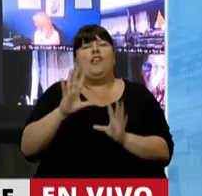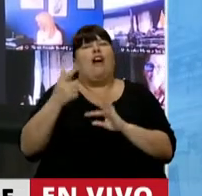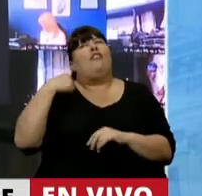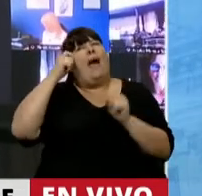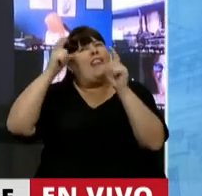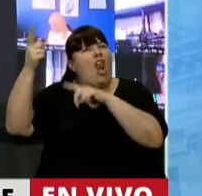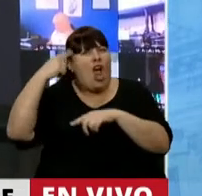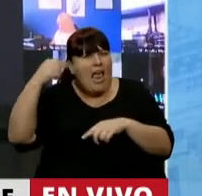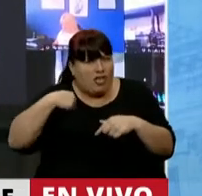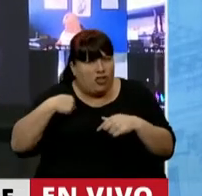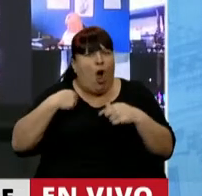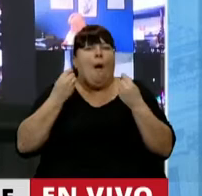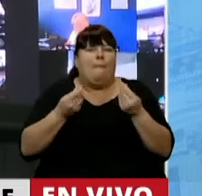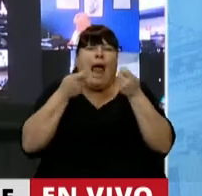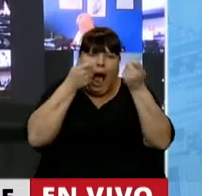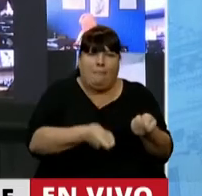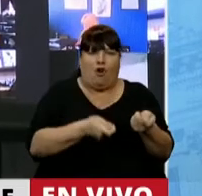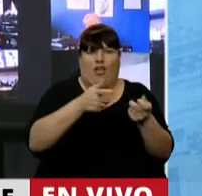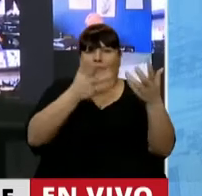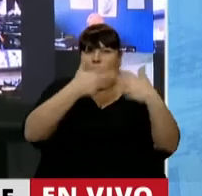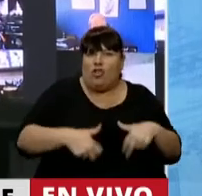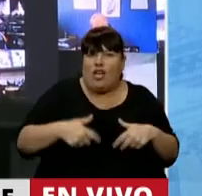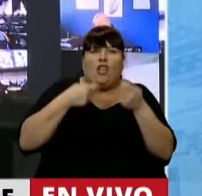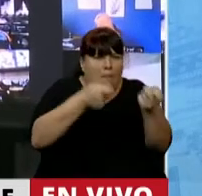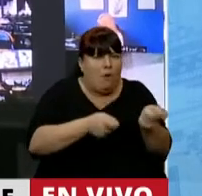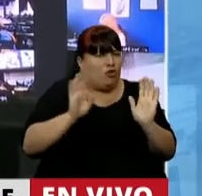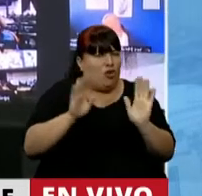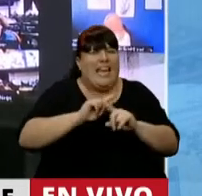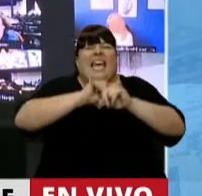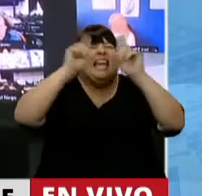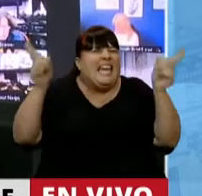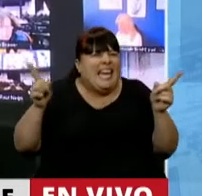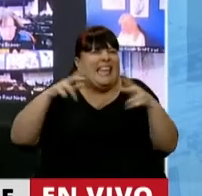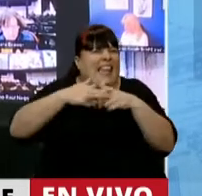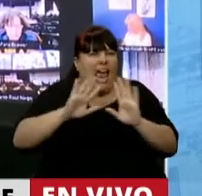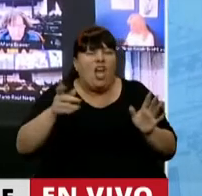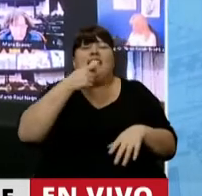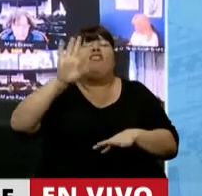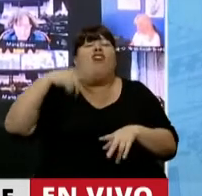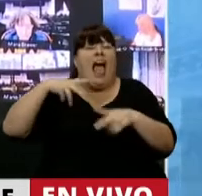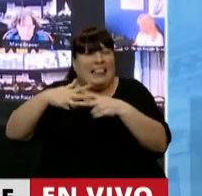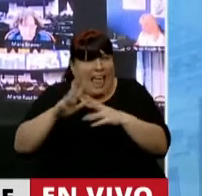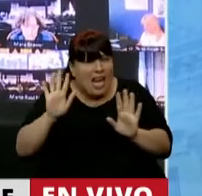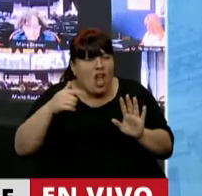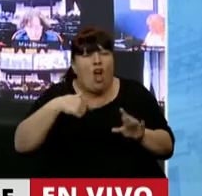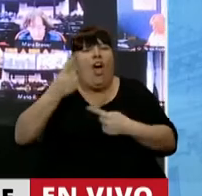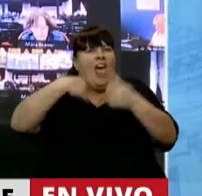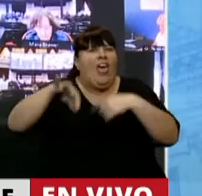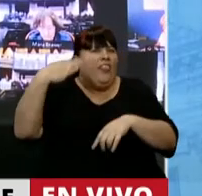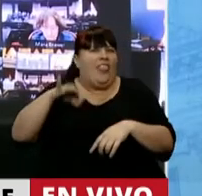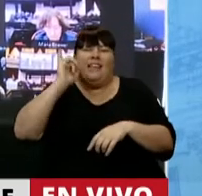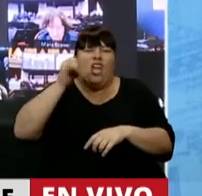ideológico el que me anima a mí a sostener esta iniciativa y apoyarla. Ni siquiera técnico, porque si fuera técnico tendríamos que